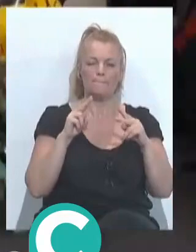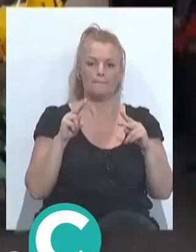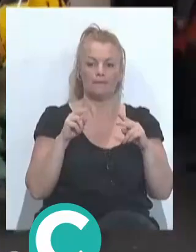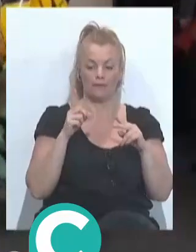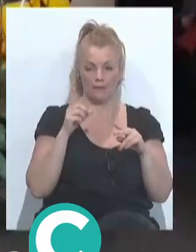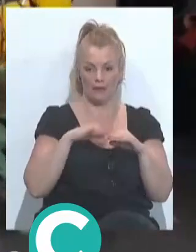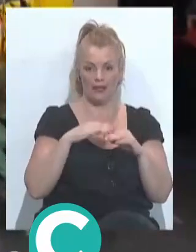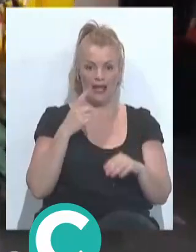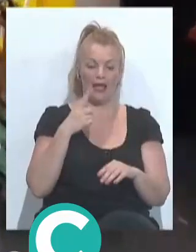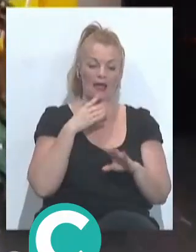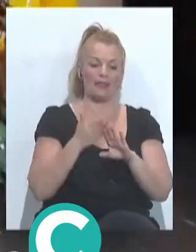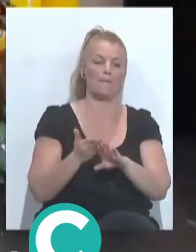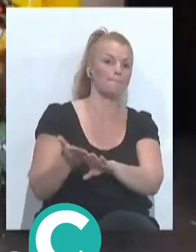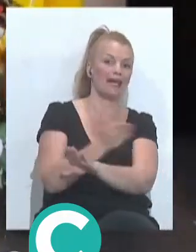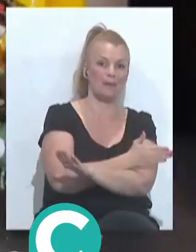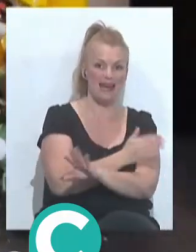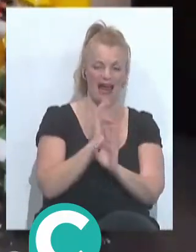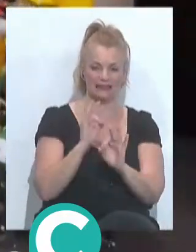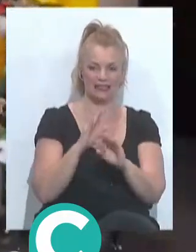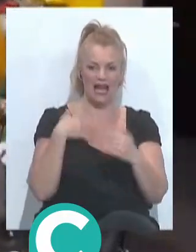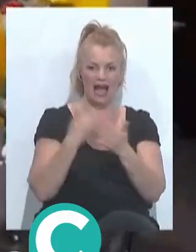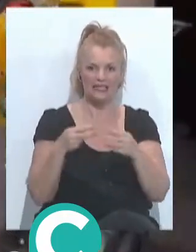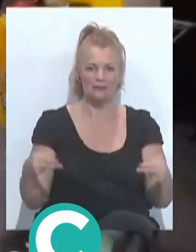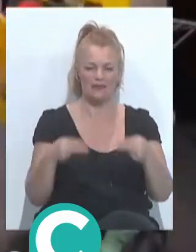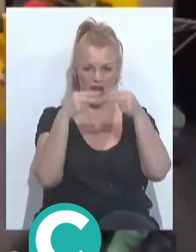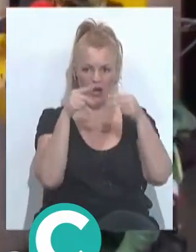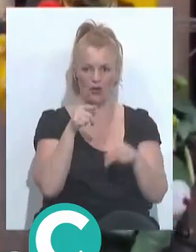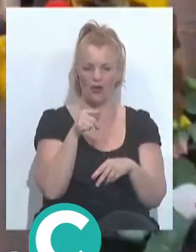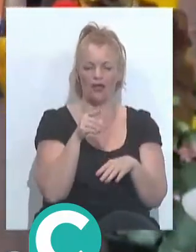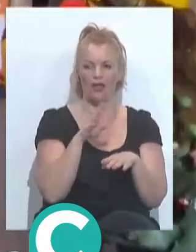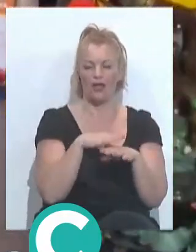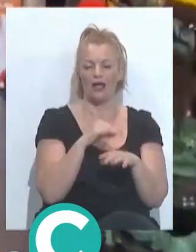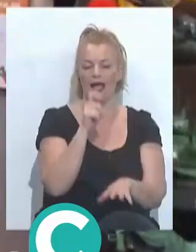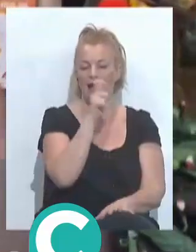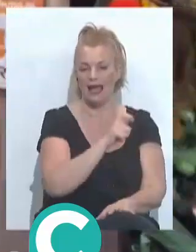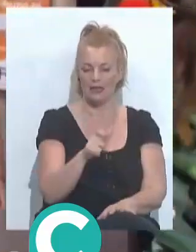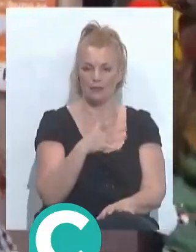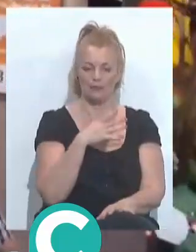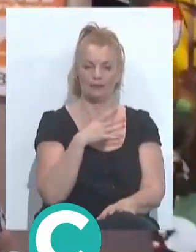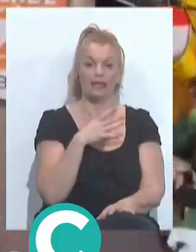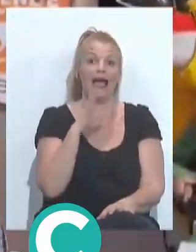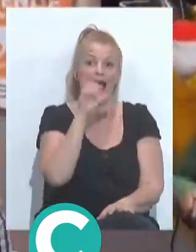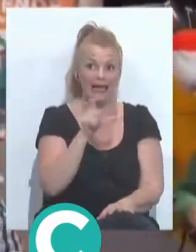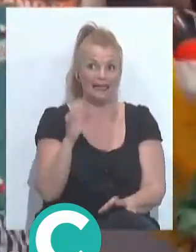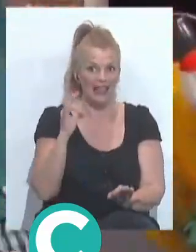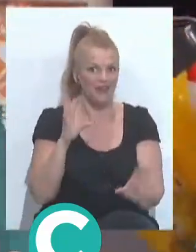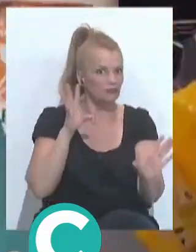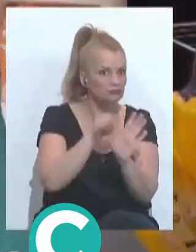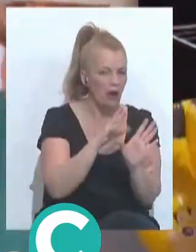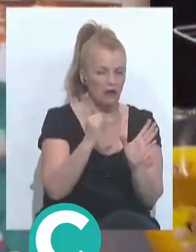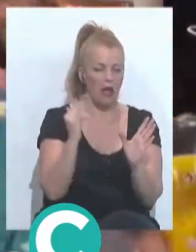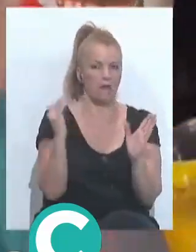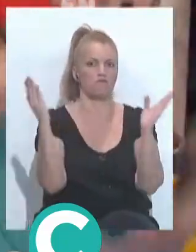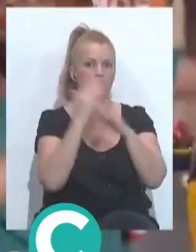preliminares a semifinales, donde va a poder estar un poquito más la, bueno, pues gente que podía haber estado, pero bueno, volvamos